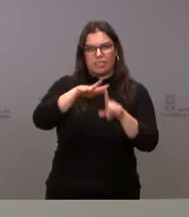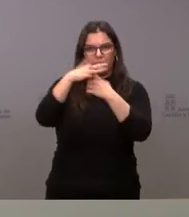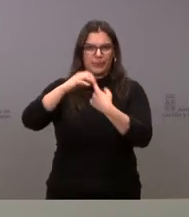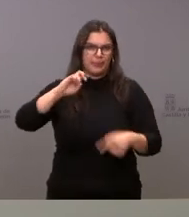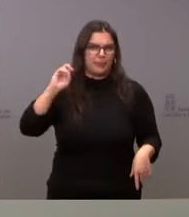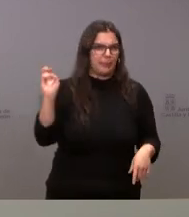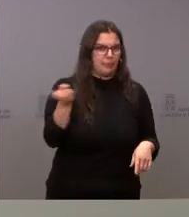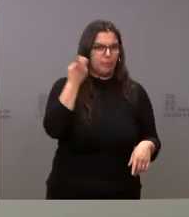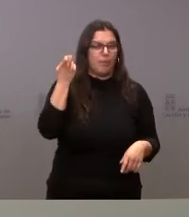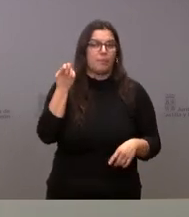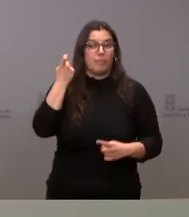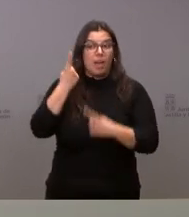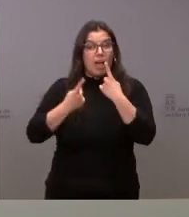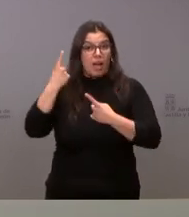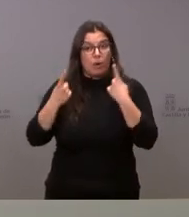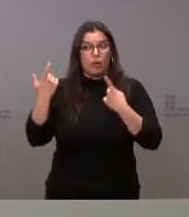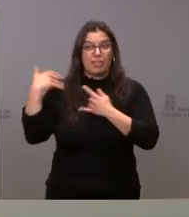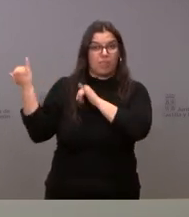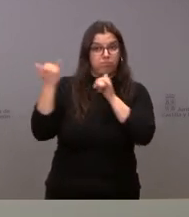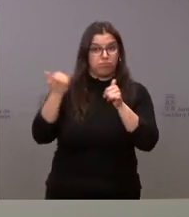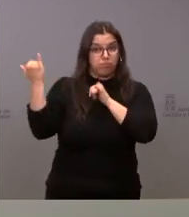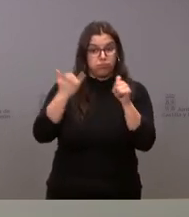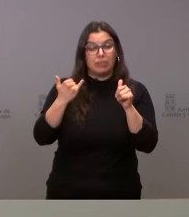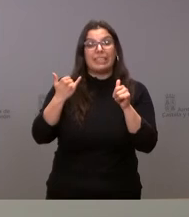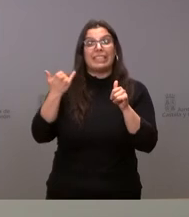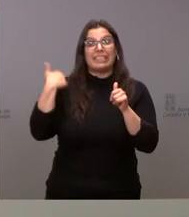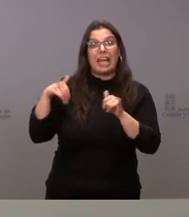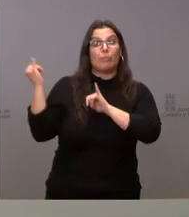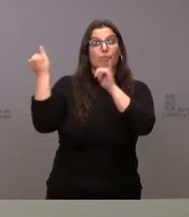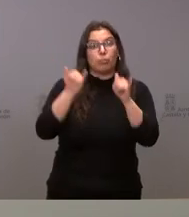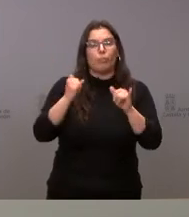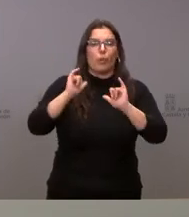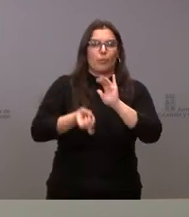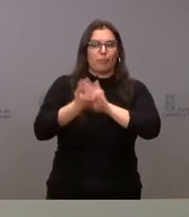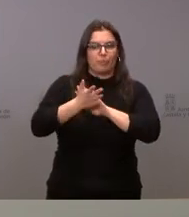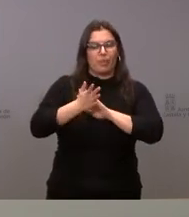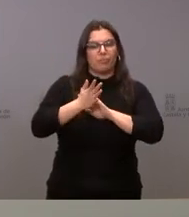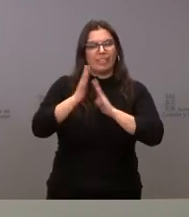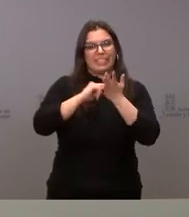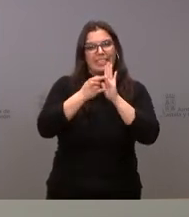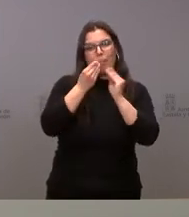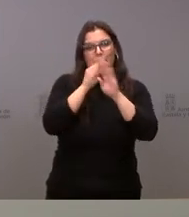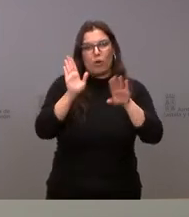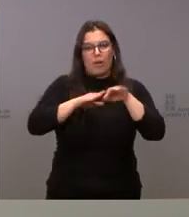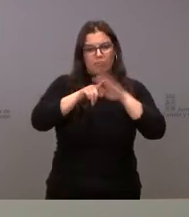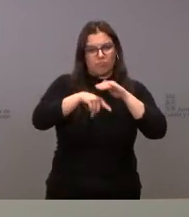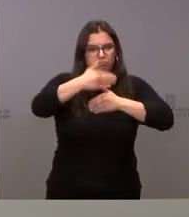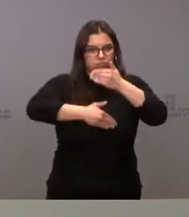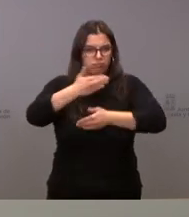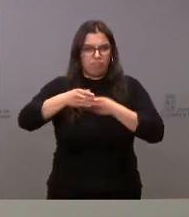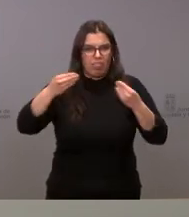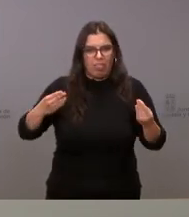algunas están llegando ya lógicamente cuando lleguen pues estableceremos el mecanismo para favorecer todo el trámite administrativo para